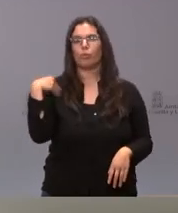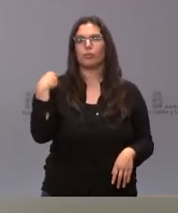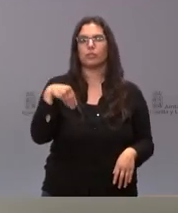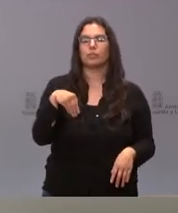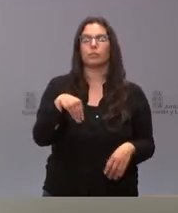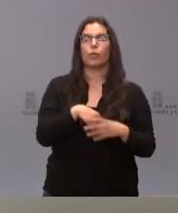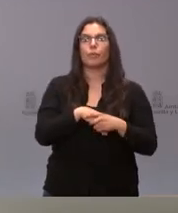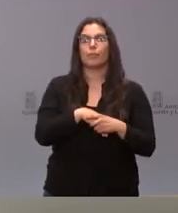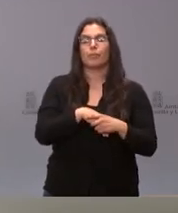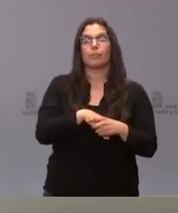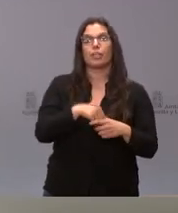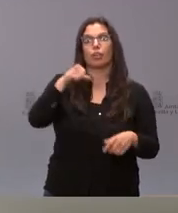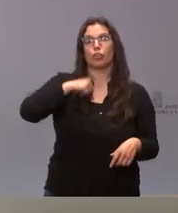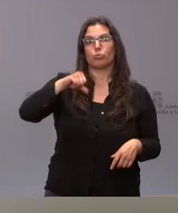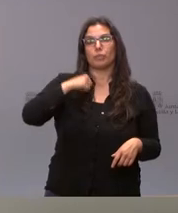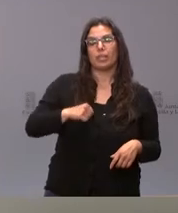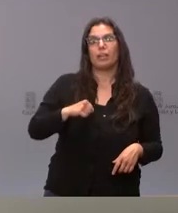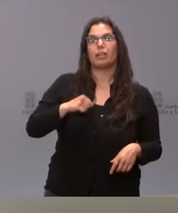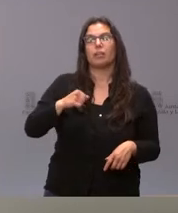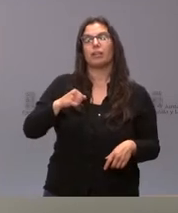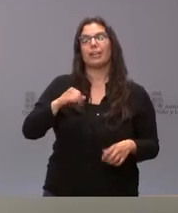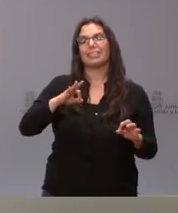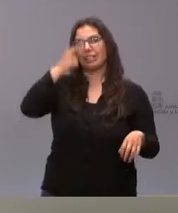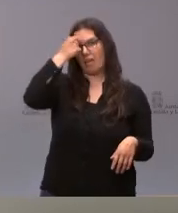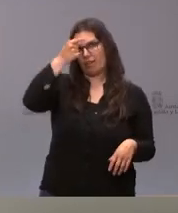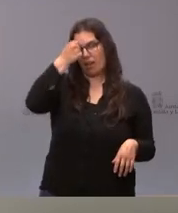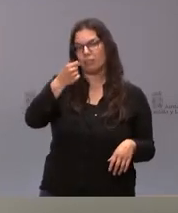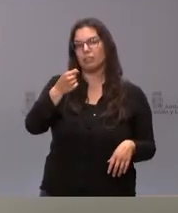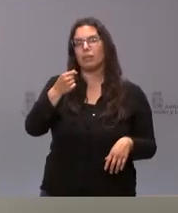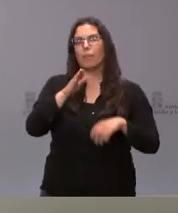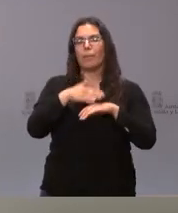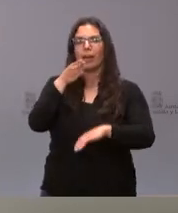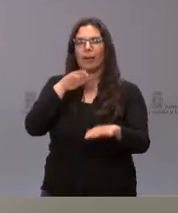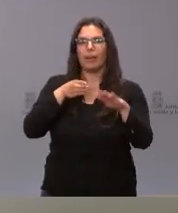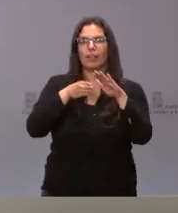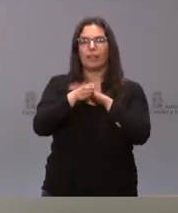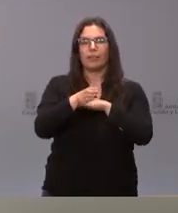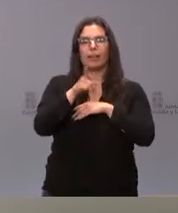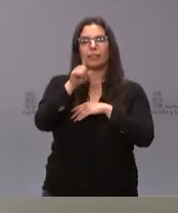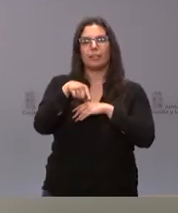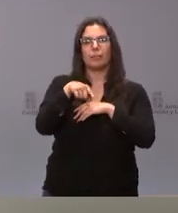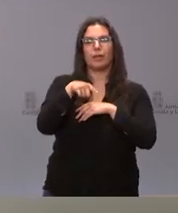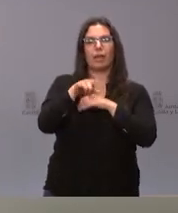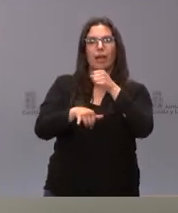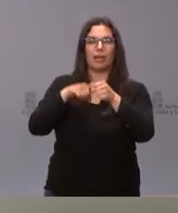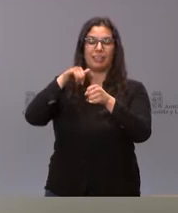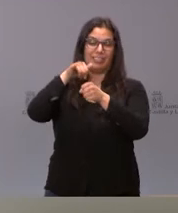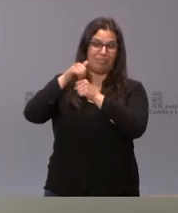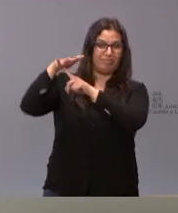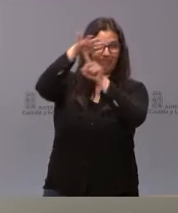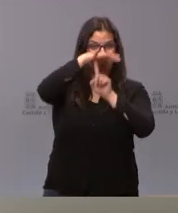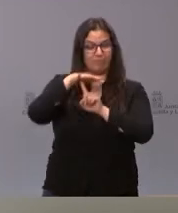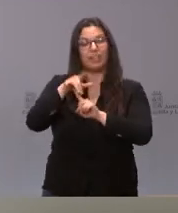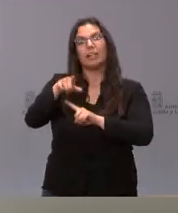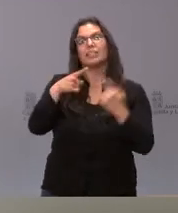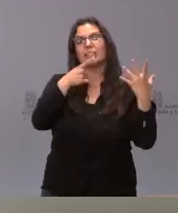Y para el Hospital Nuestra Señora de Sonsoles, en Ávila, para la accesibilidad al aeropuerto, en este caso, con una inversión de 360.000